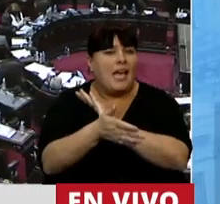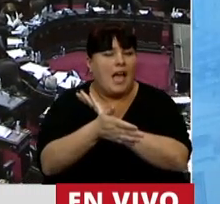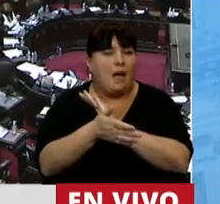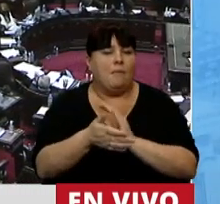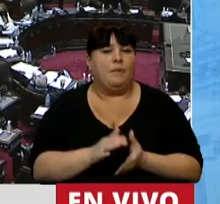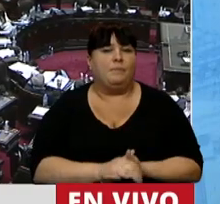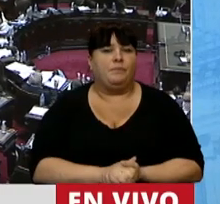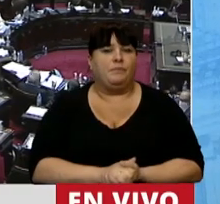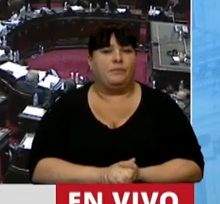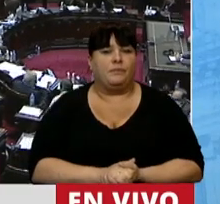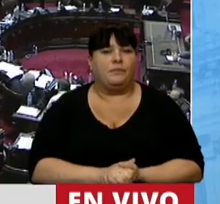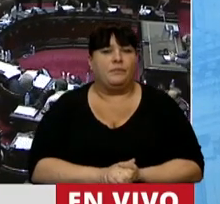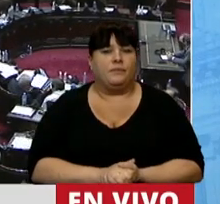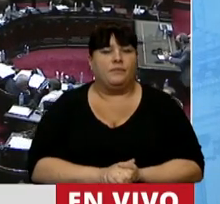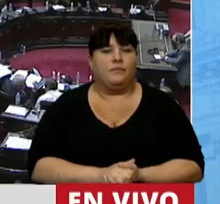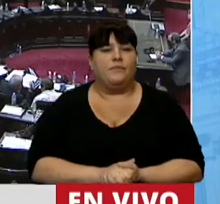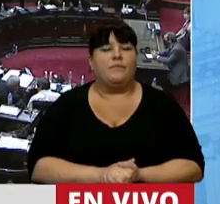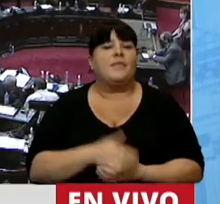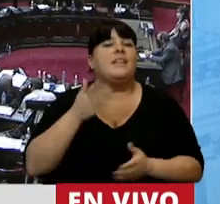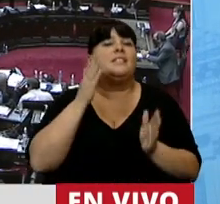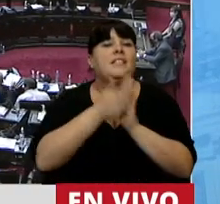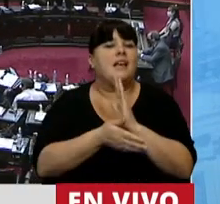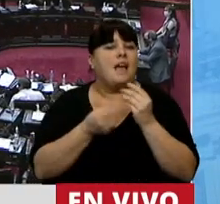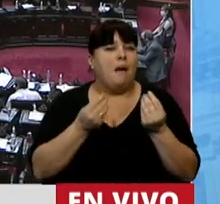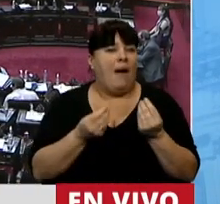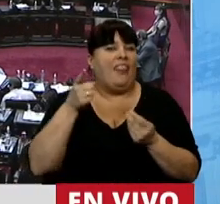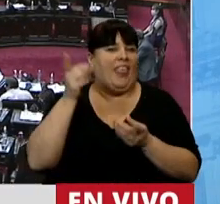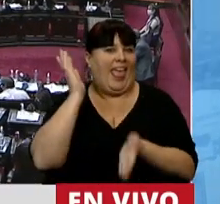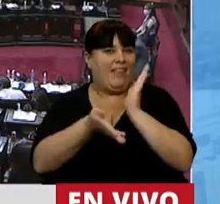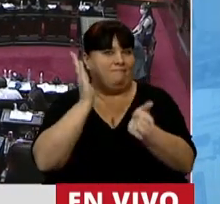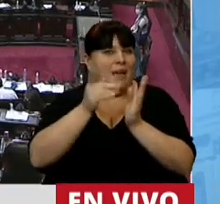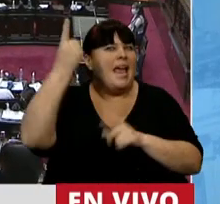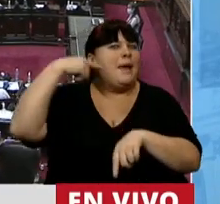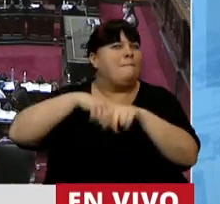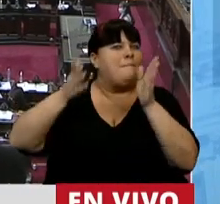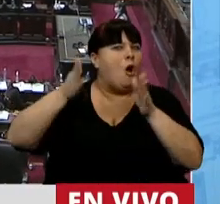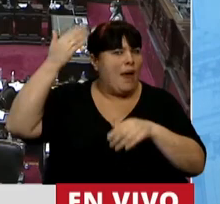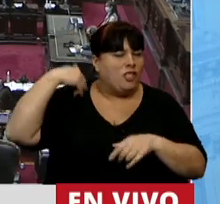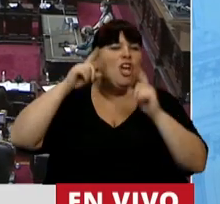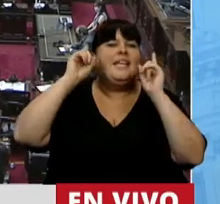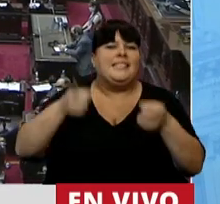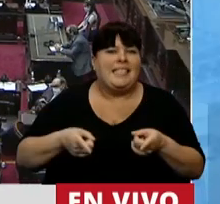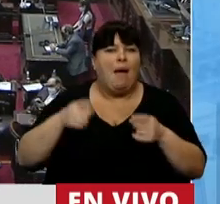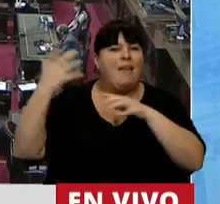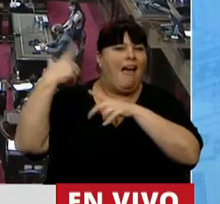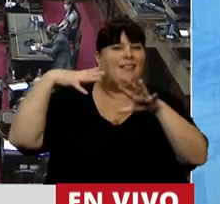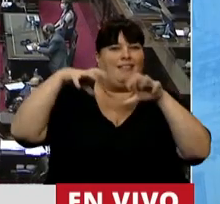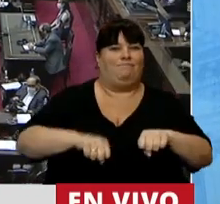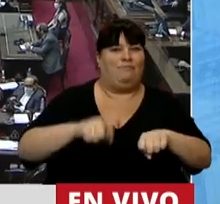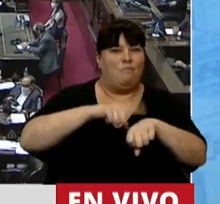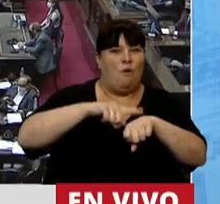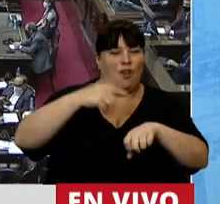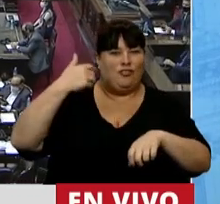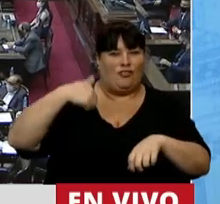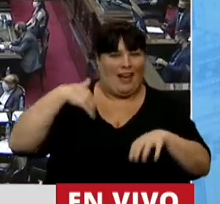de los represores de esa época y también los colonizadores de esa